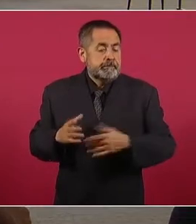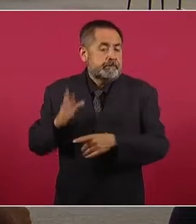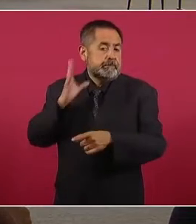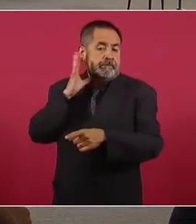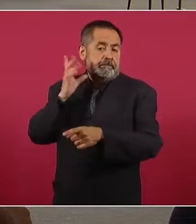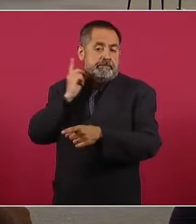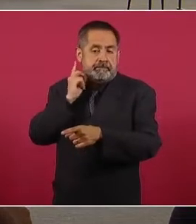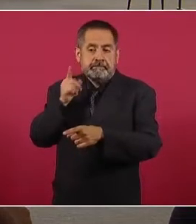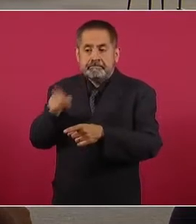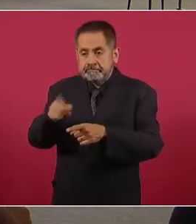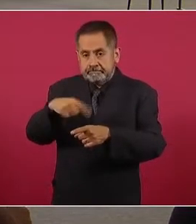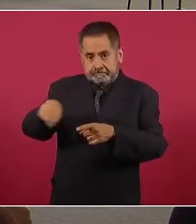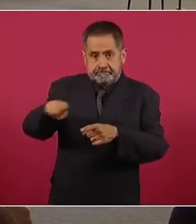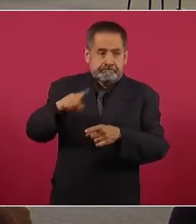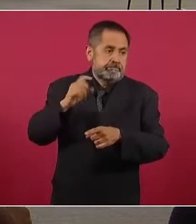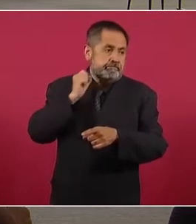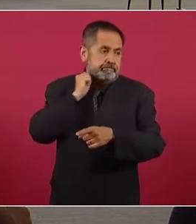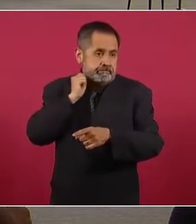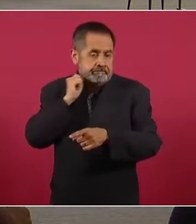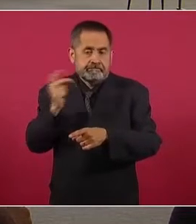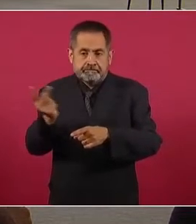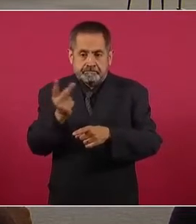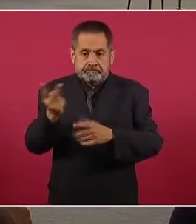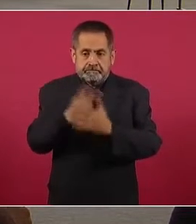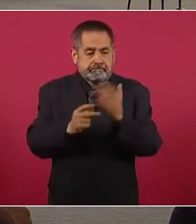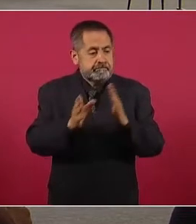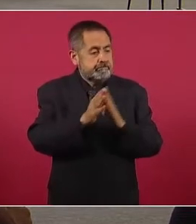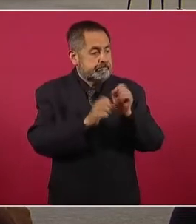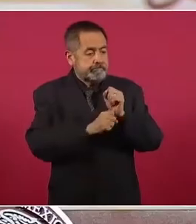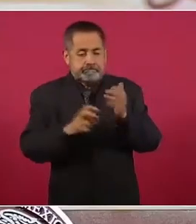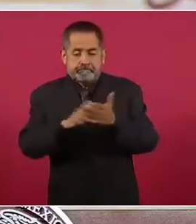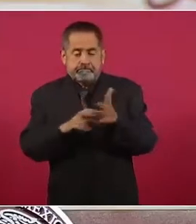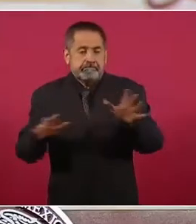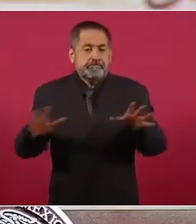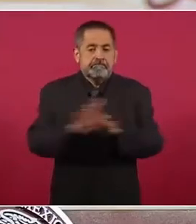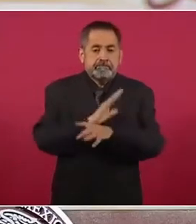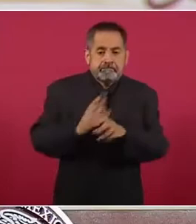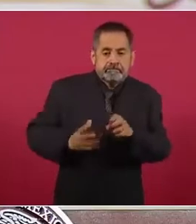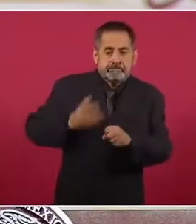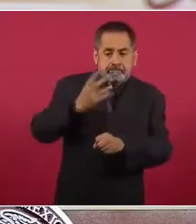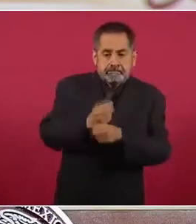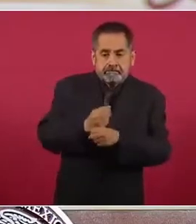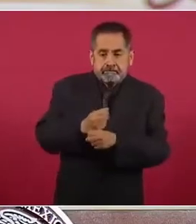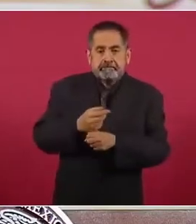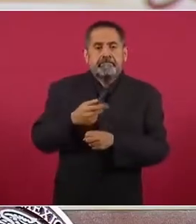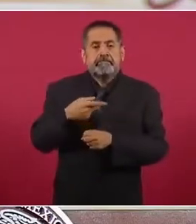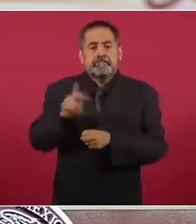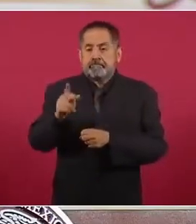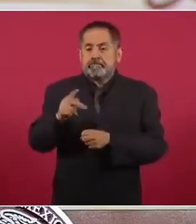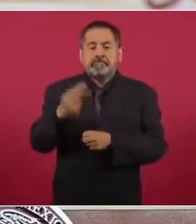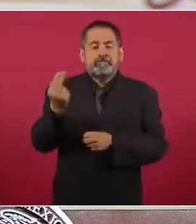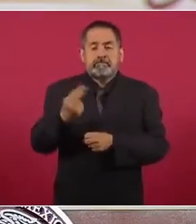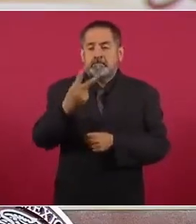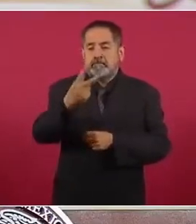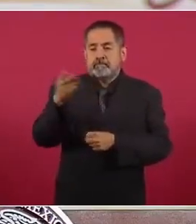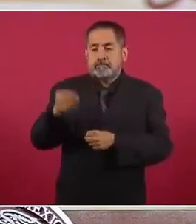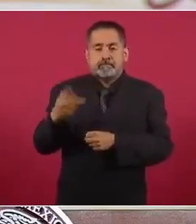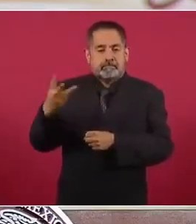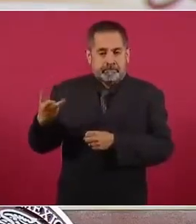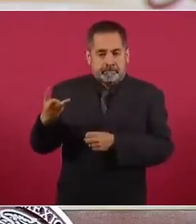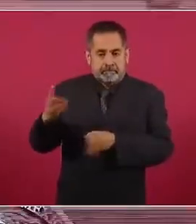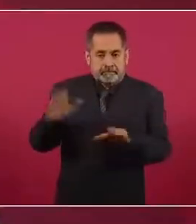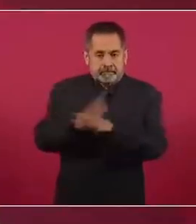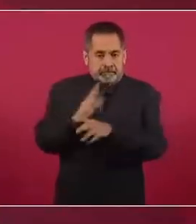cambiara la Constitución, pero se requiere una mayoría de dos terceras partes de los legisladores. Y como